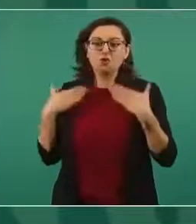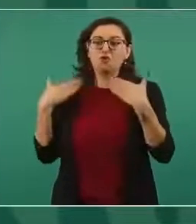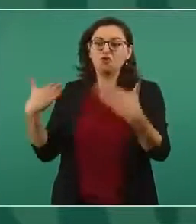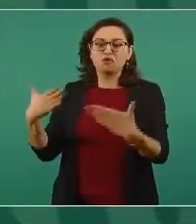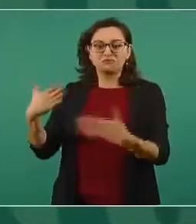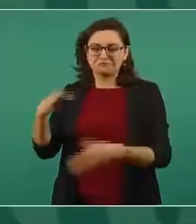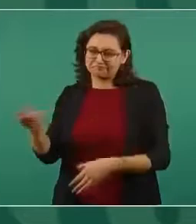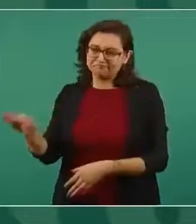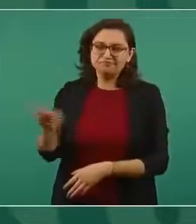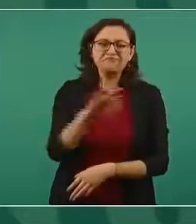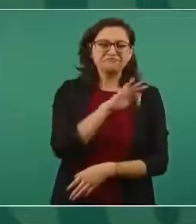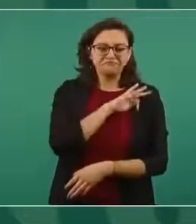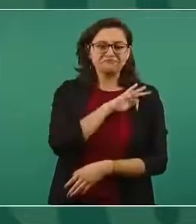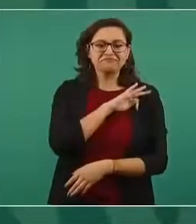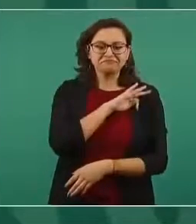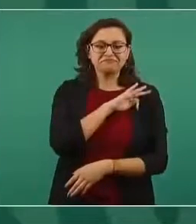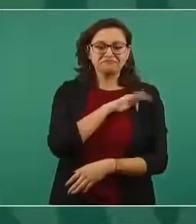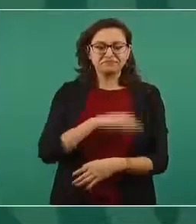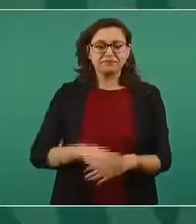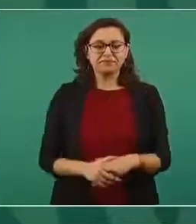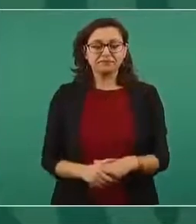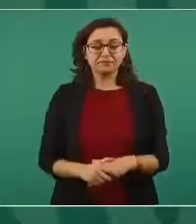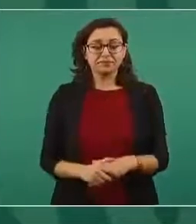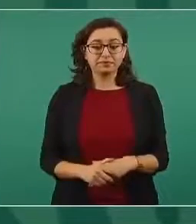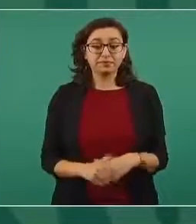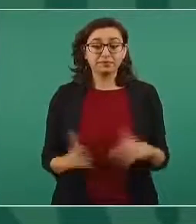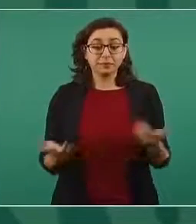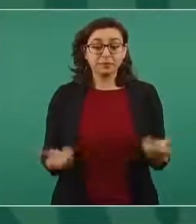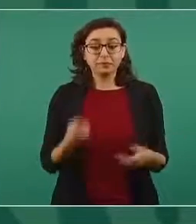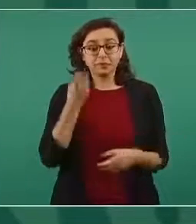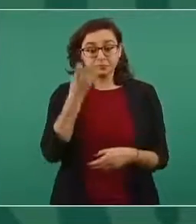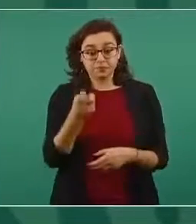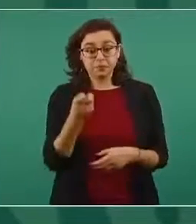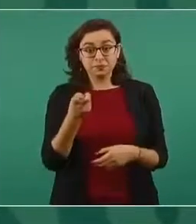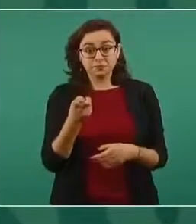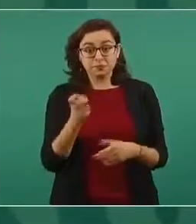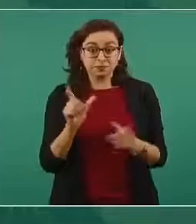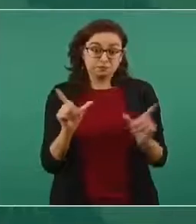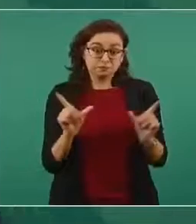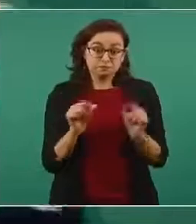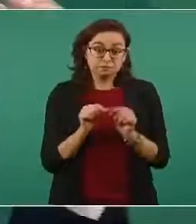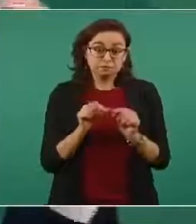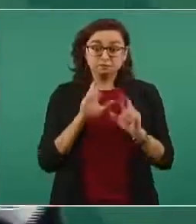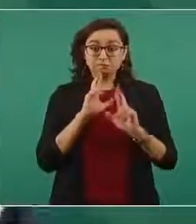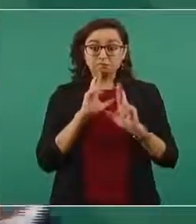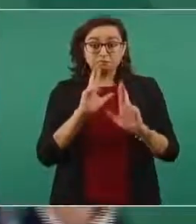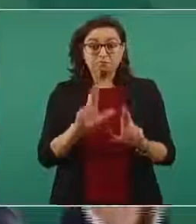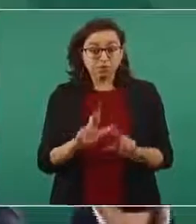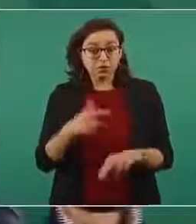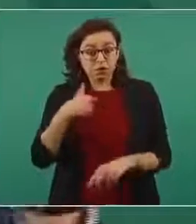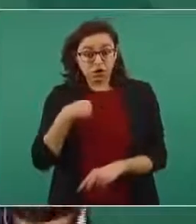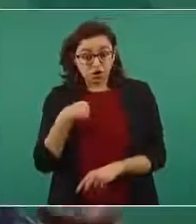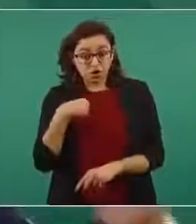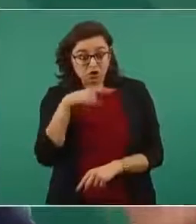pueblo. Entonces, eso es lo que puedo decir. No va a haber